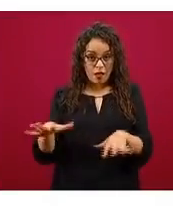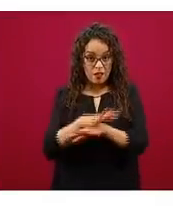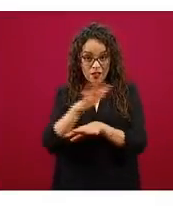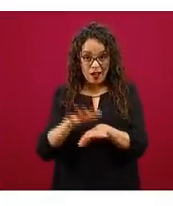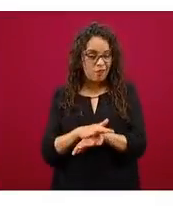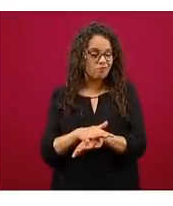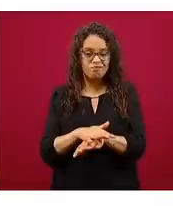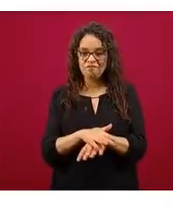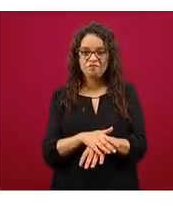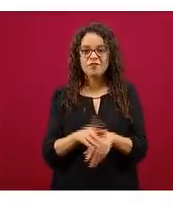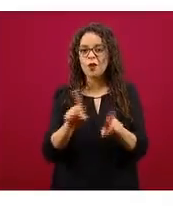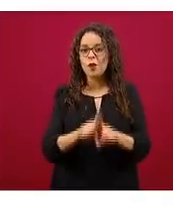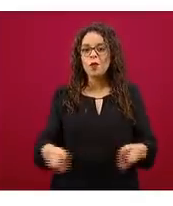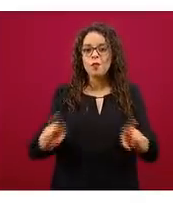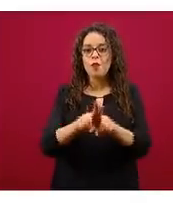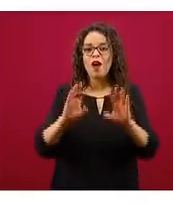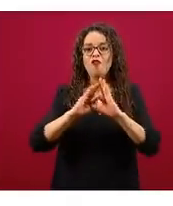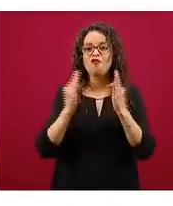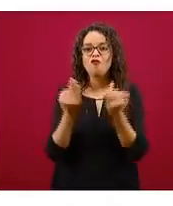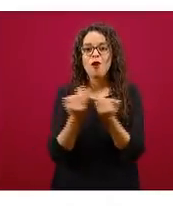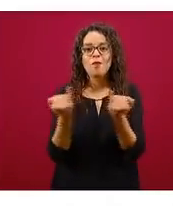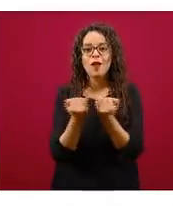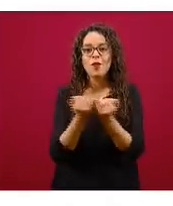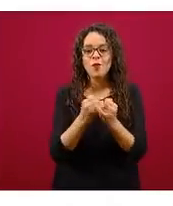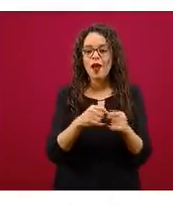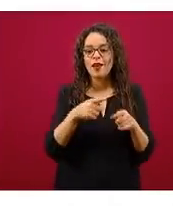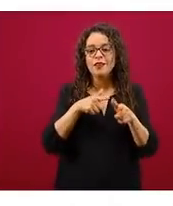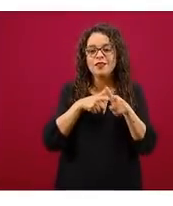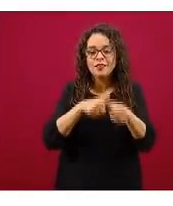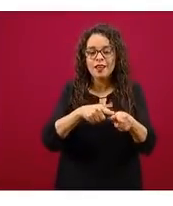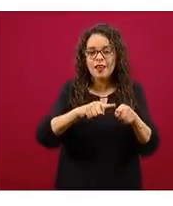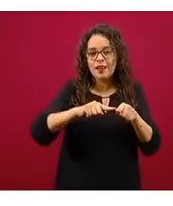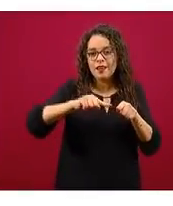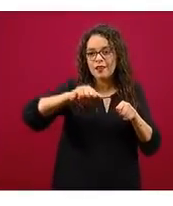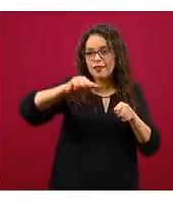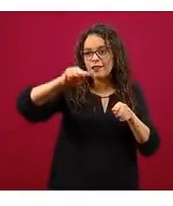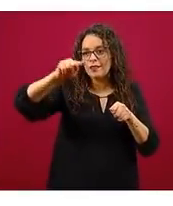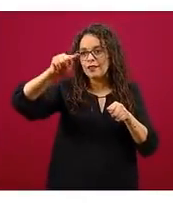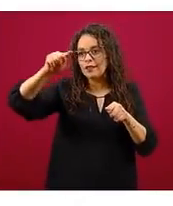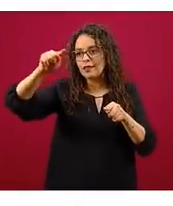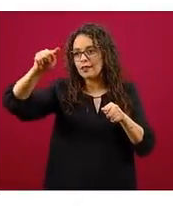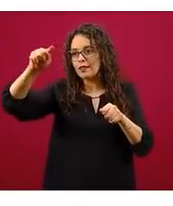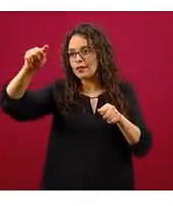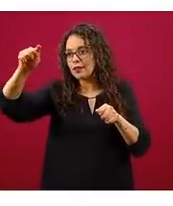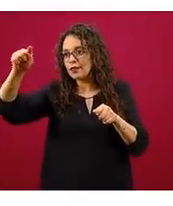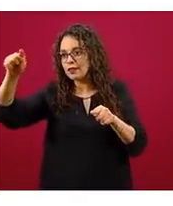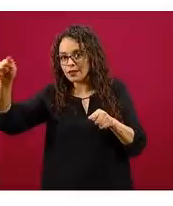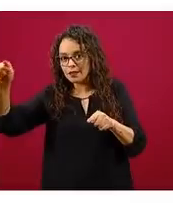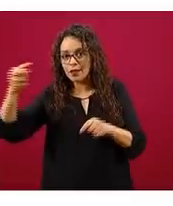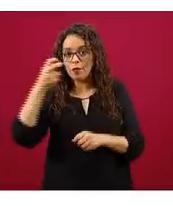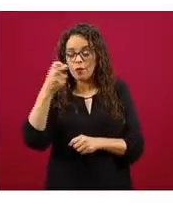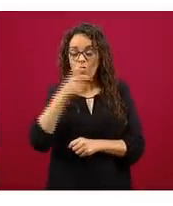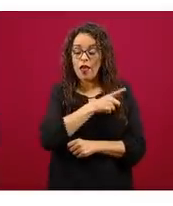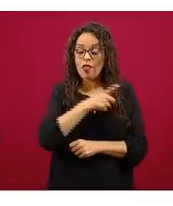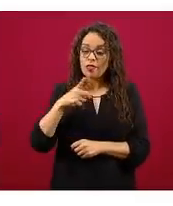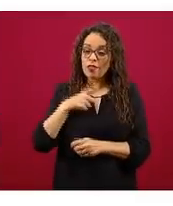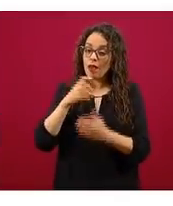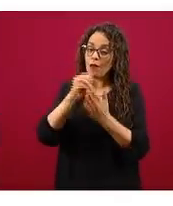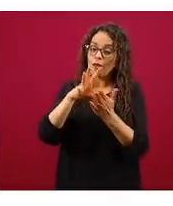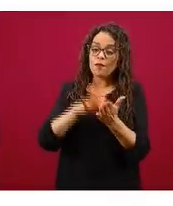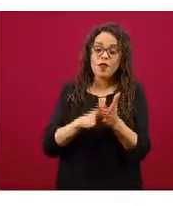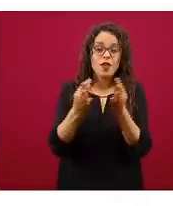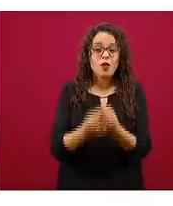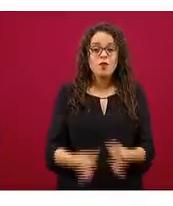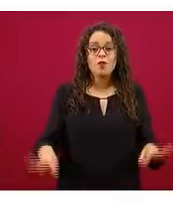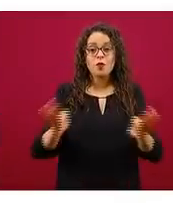y eso es lo importante. Y lo importante es que se deben de colocar las defunciones en el día que sucedieron, no